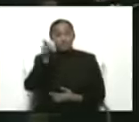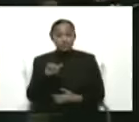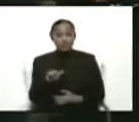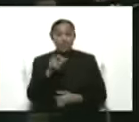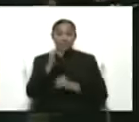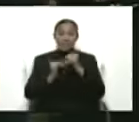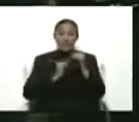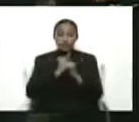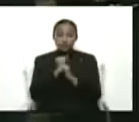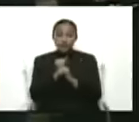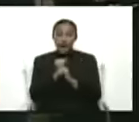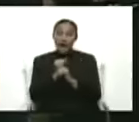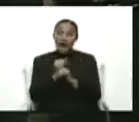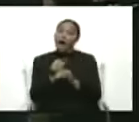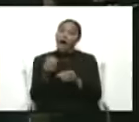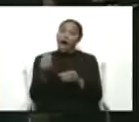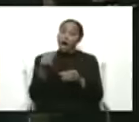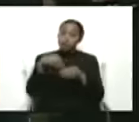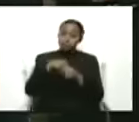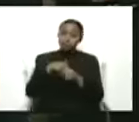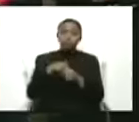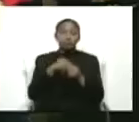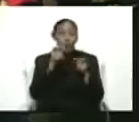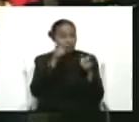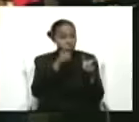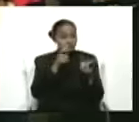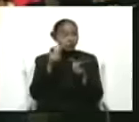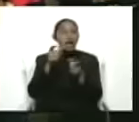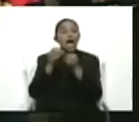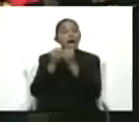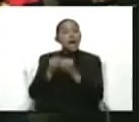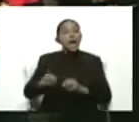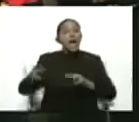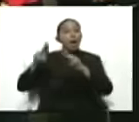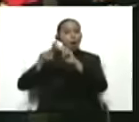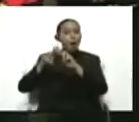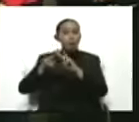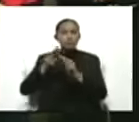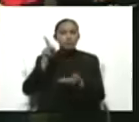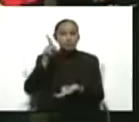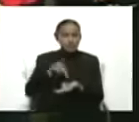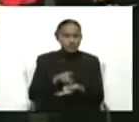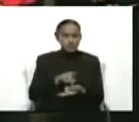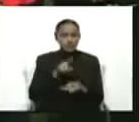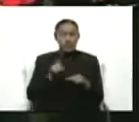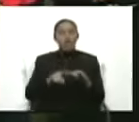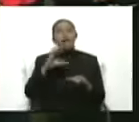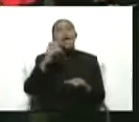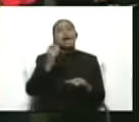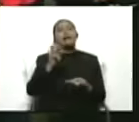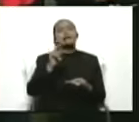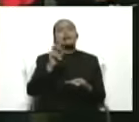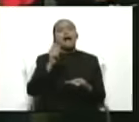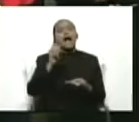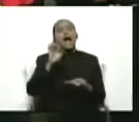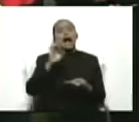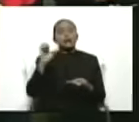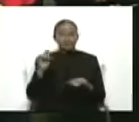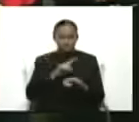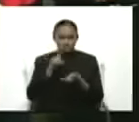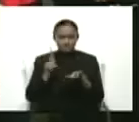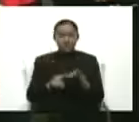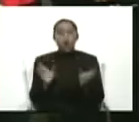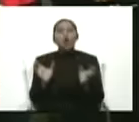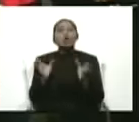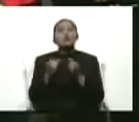la ONU, está el grupo latinoamericano y caribeño, que